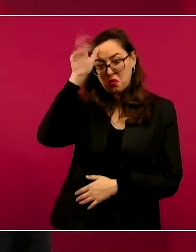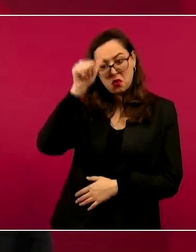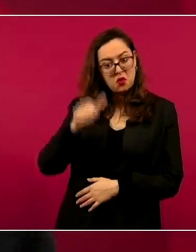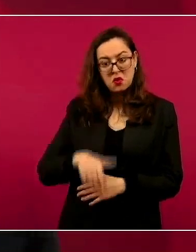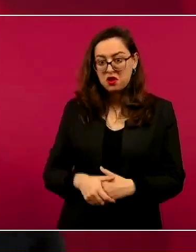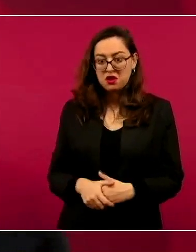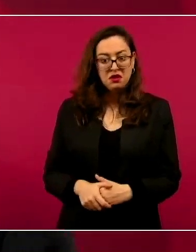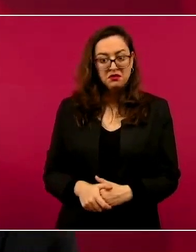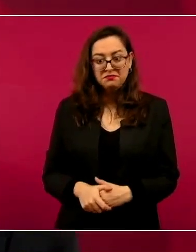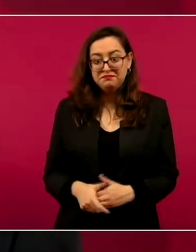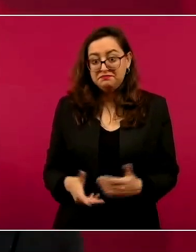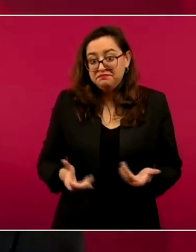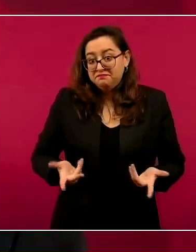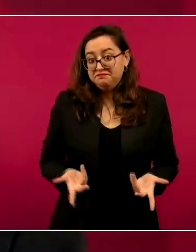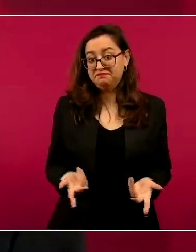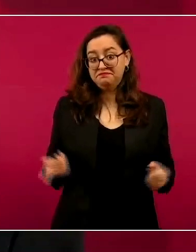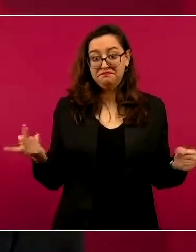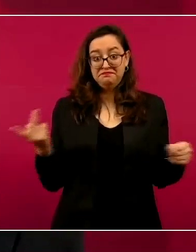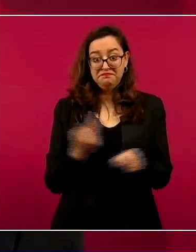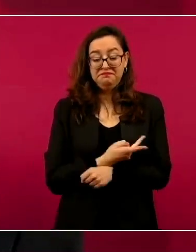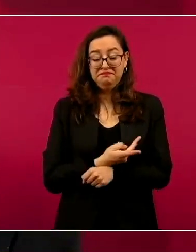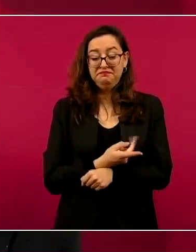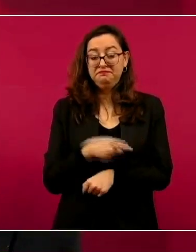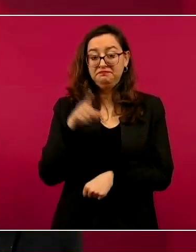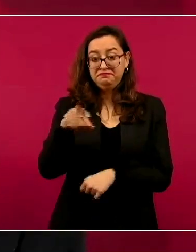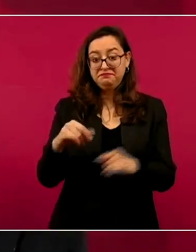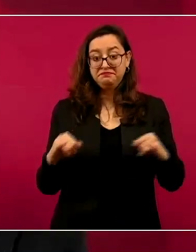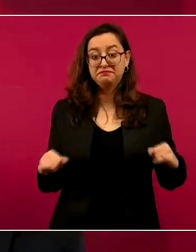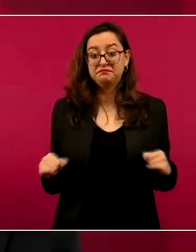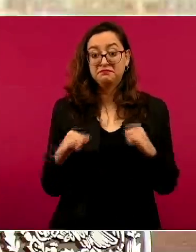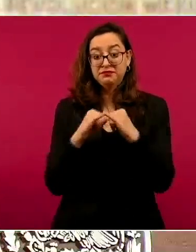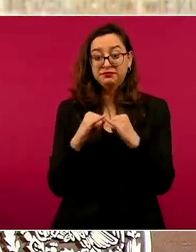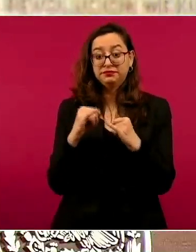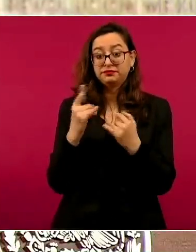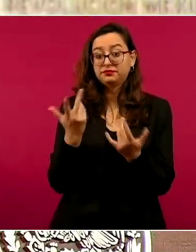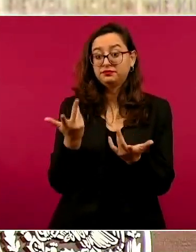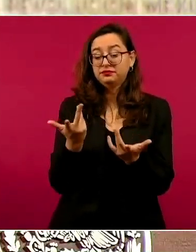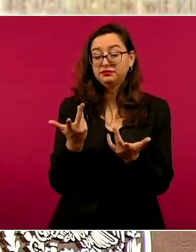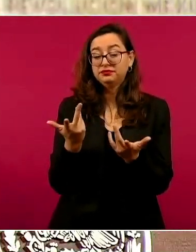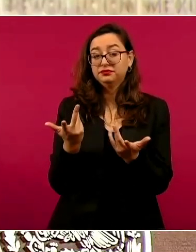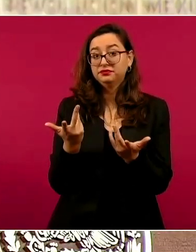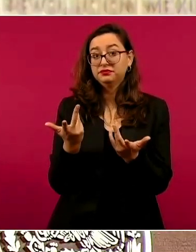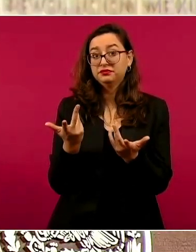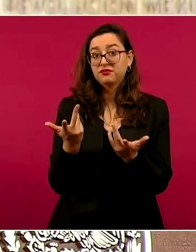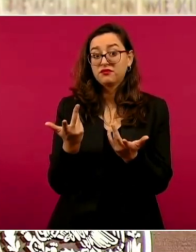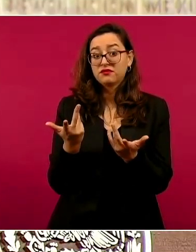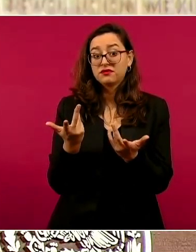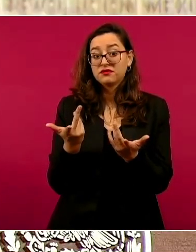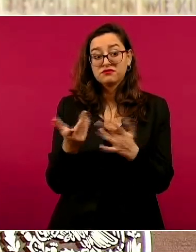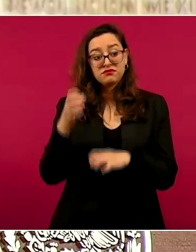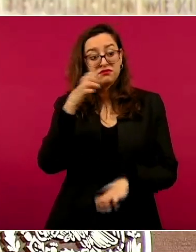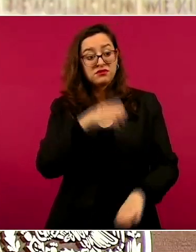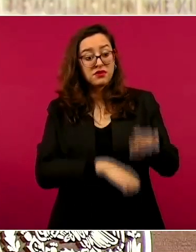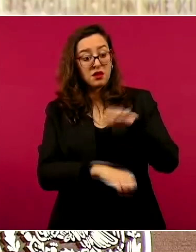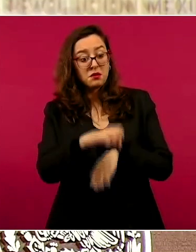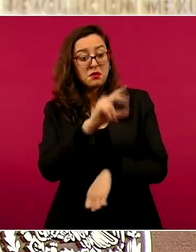Porque es un organismo que defiende a empresas